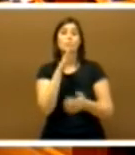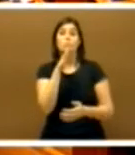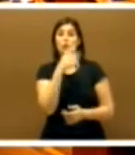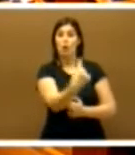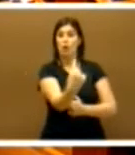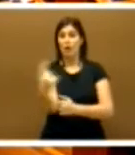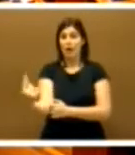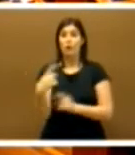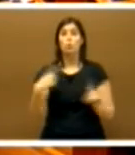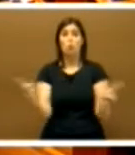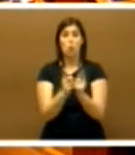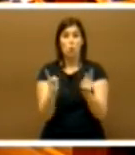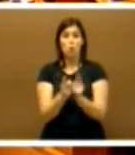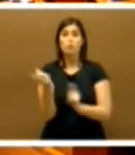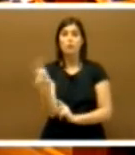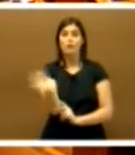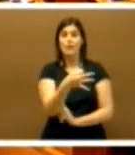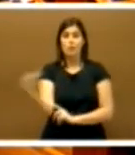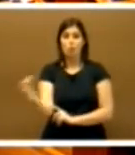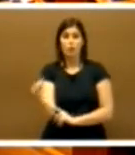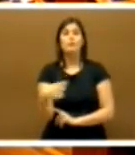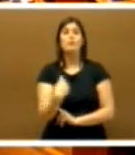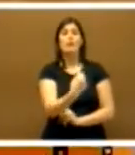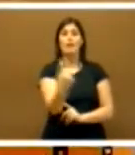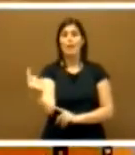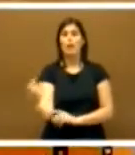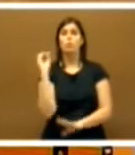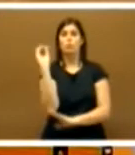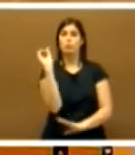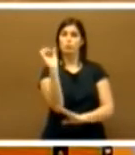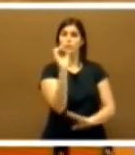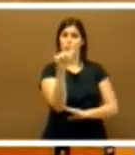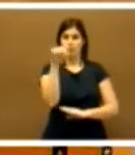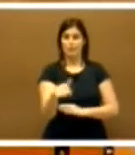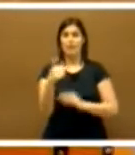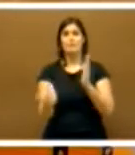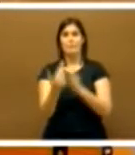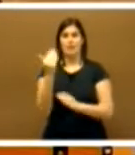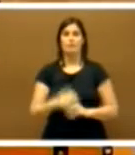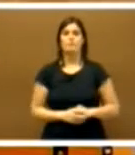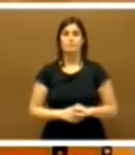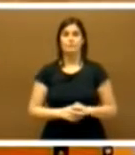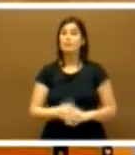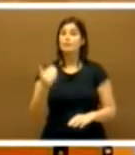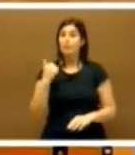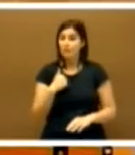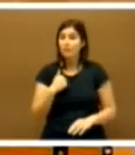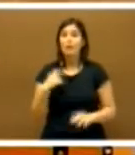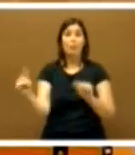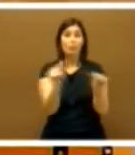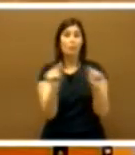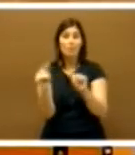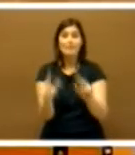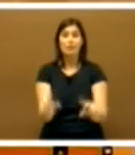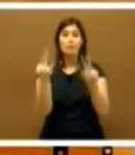y la corrección de cada uno de los intervinientes en la sesión de esta mañana. Y finalizado el debate,